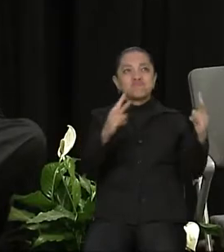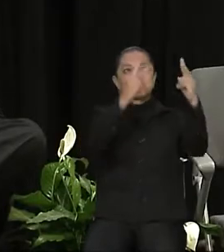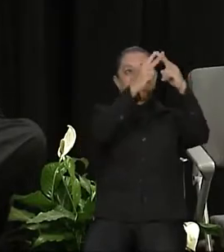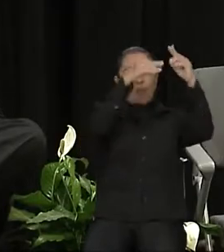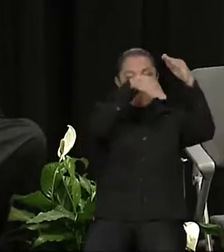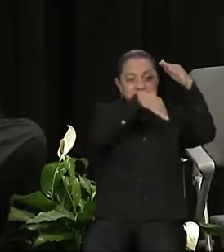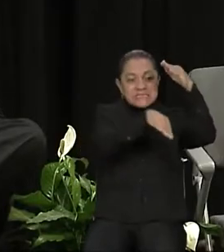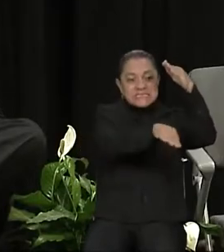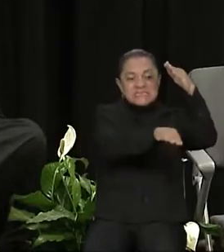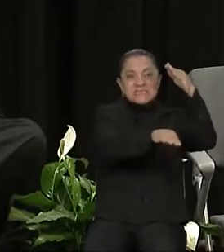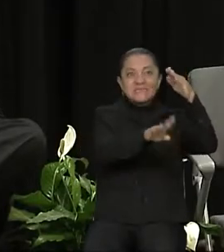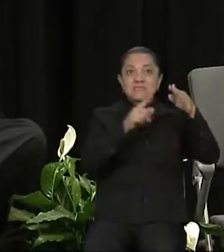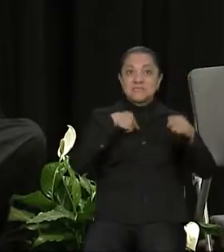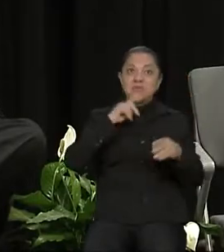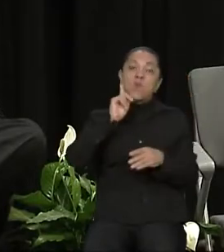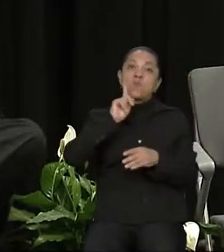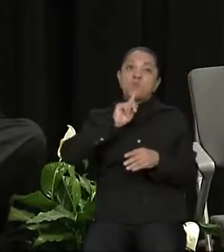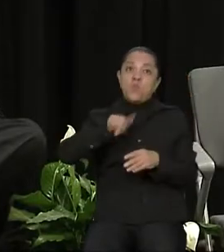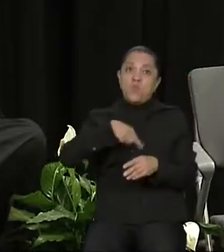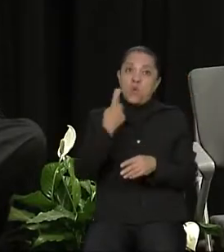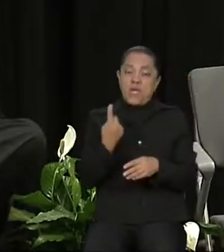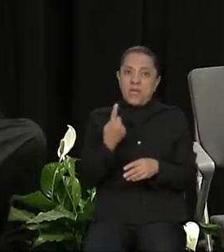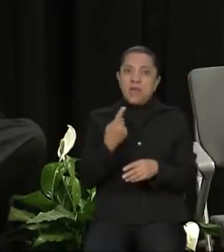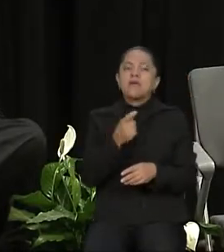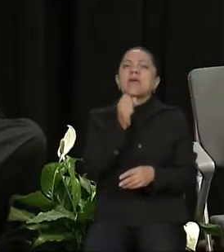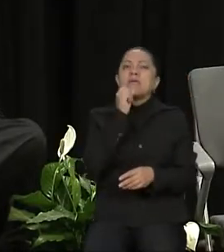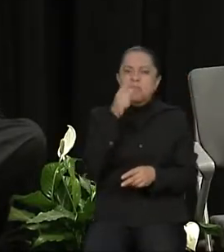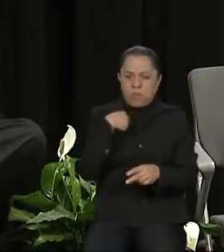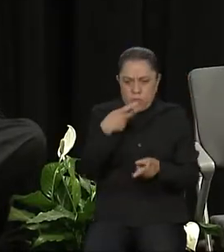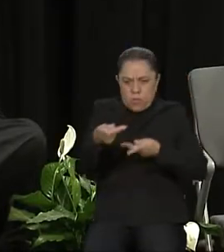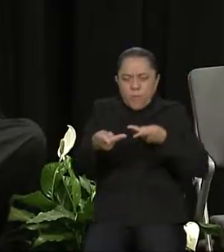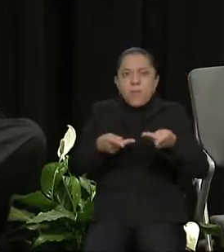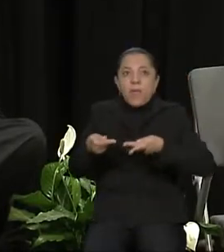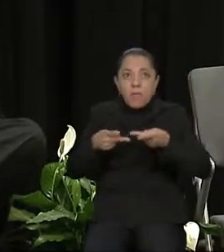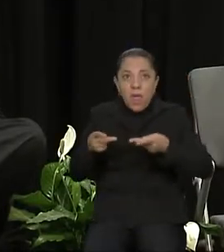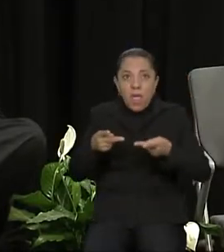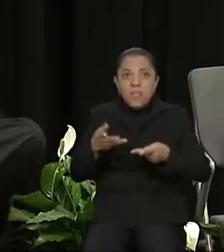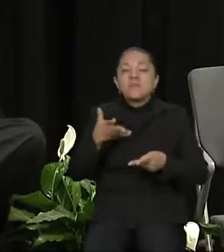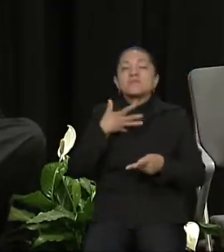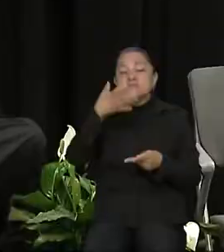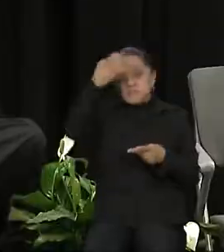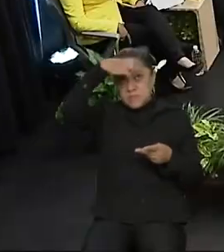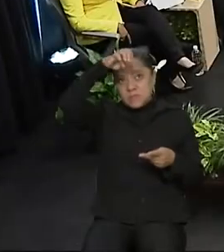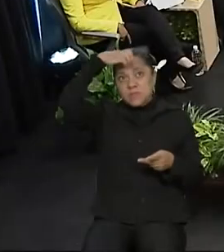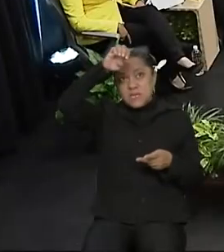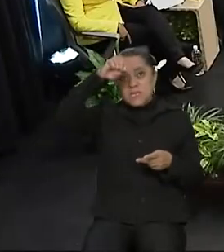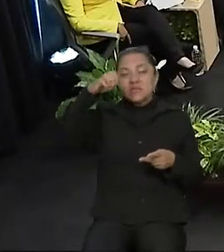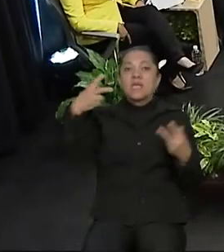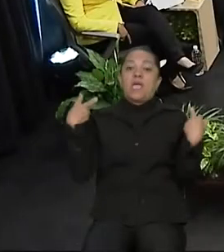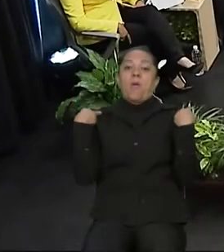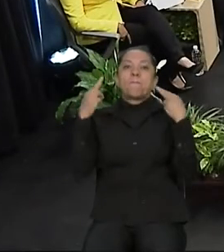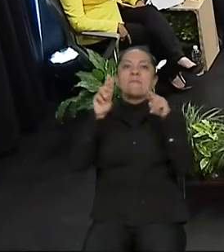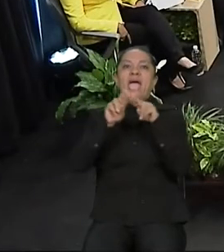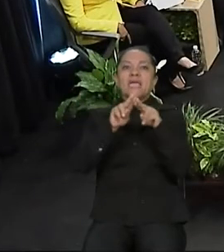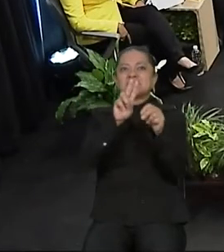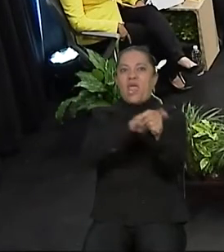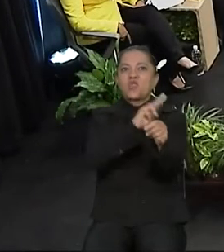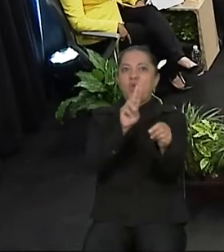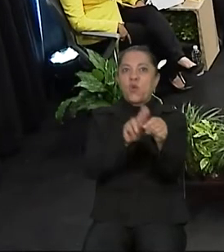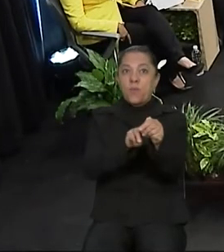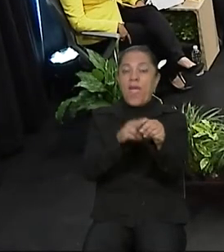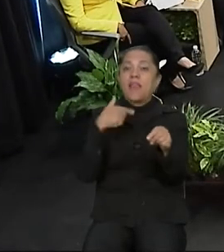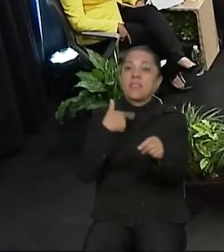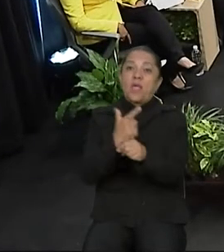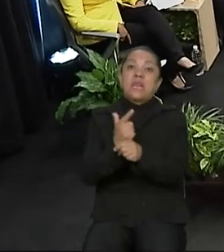Soy una mujer que además de estar preparada, tiene experiencia. Soy maestra normalista, tengo una licenciatura en